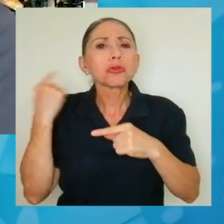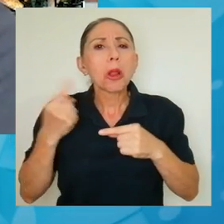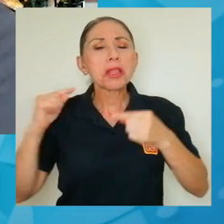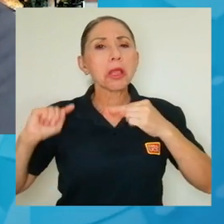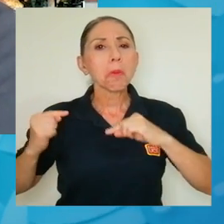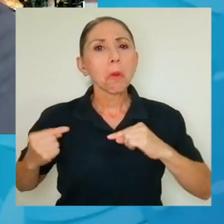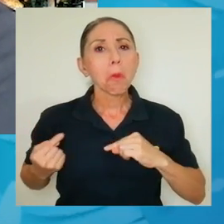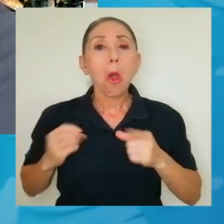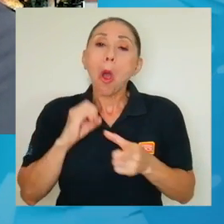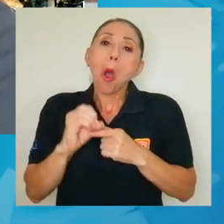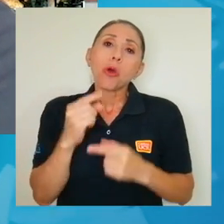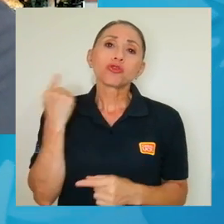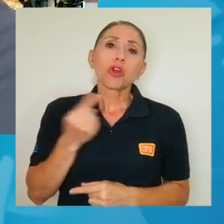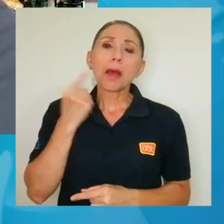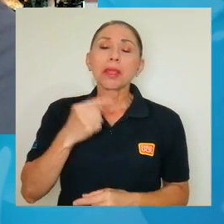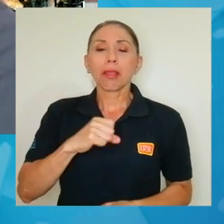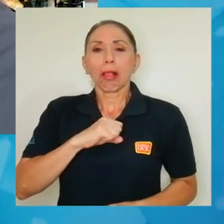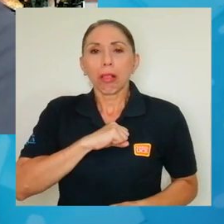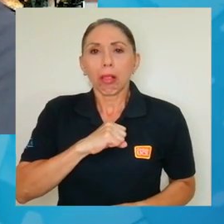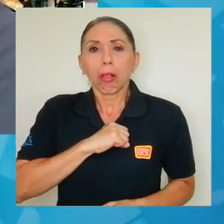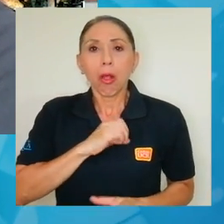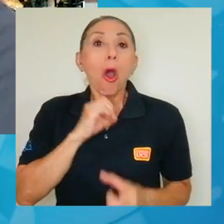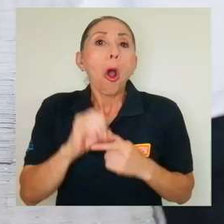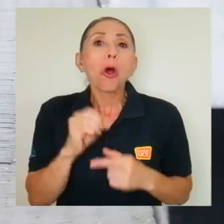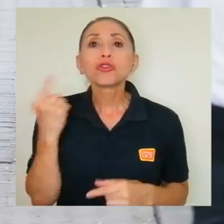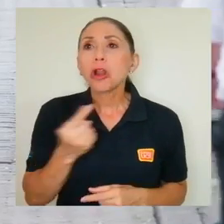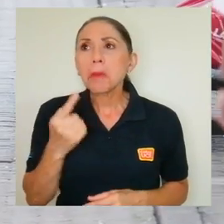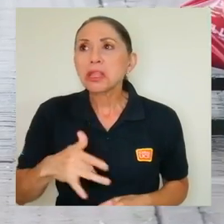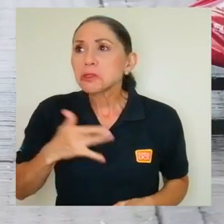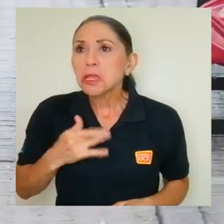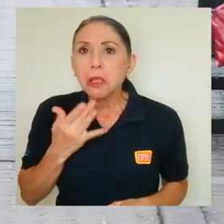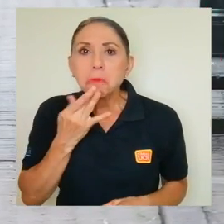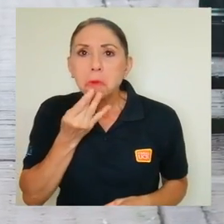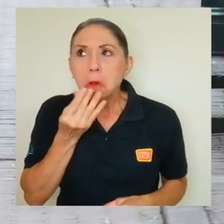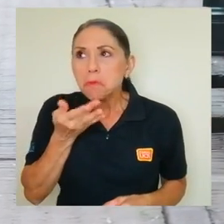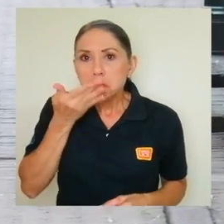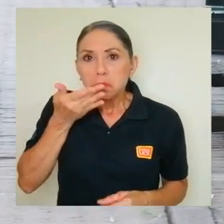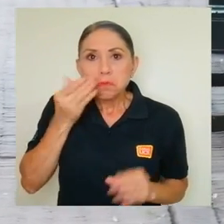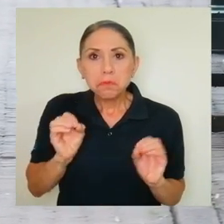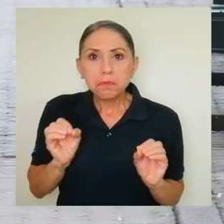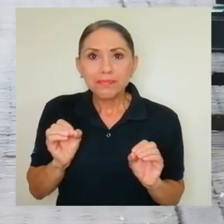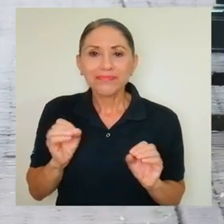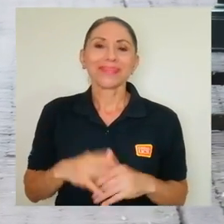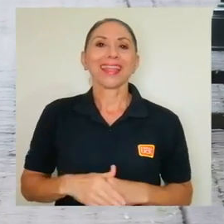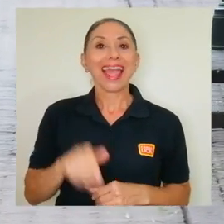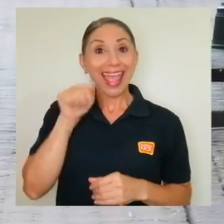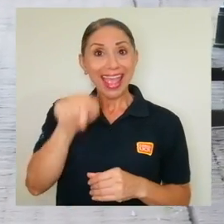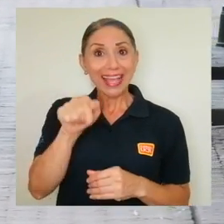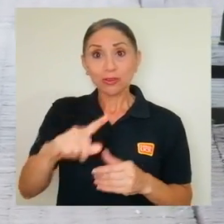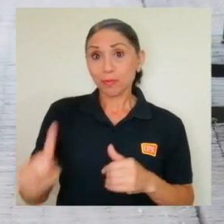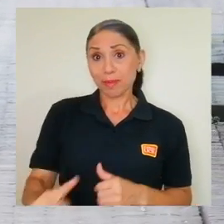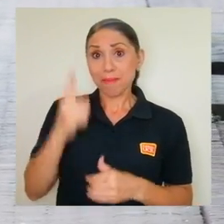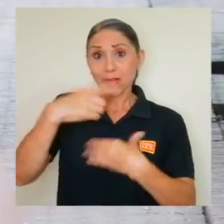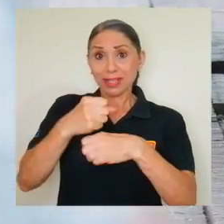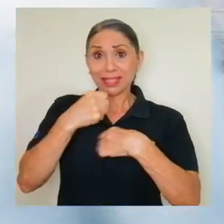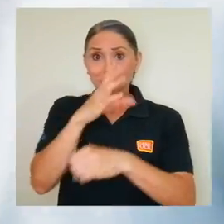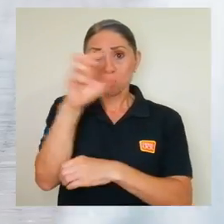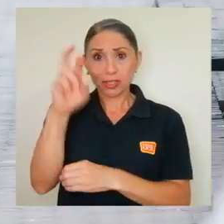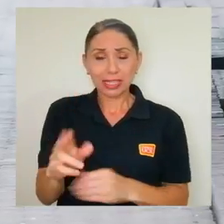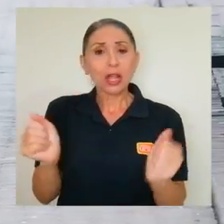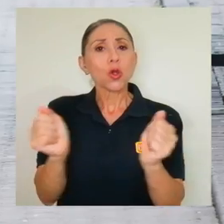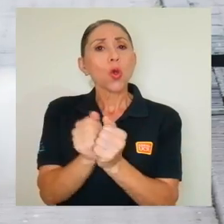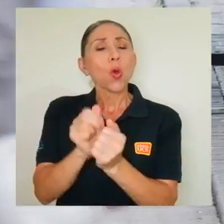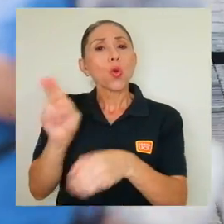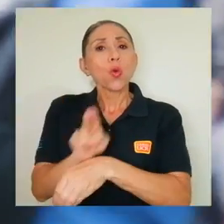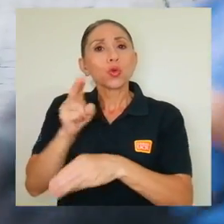tos, otros nos dicen que solo perdí el olfato o el gusto. Este aporte es el primero que se realiza en Costa Rica